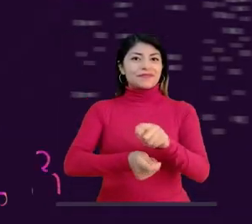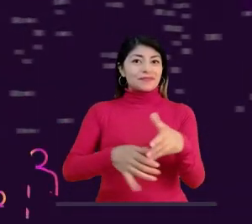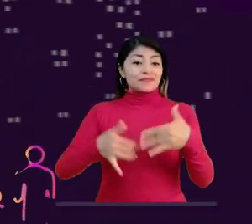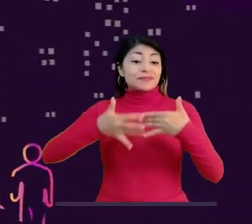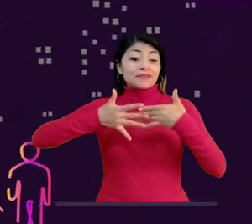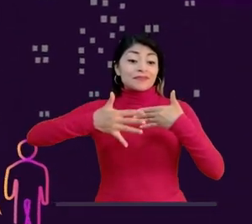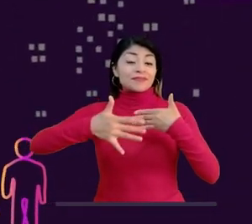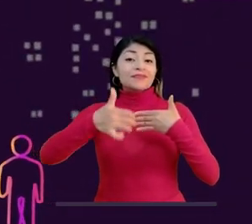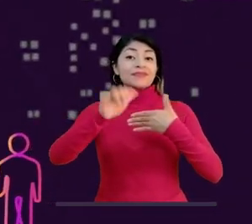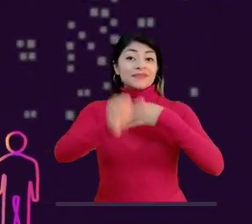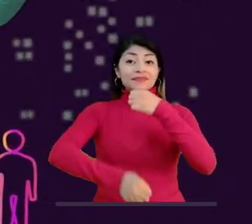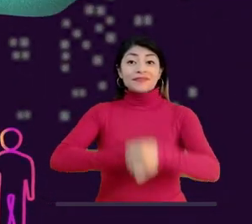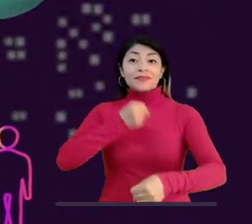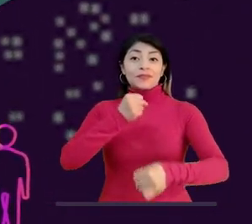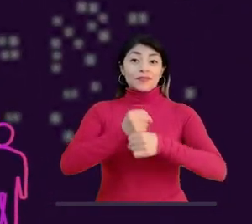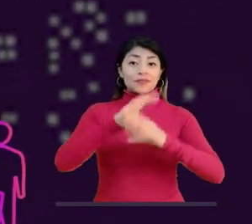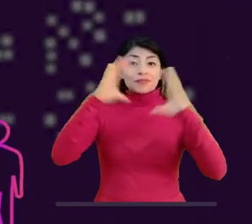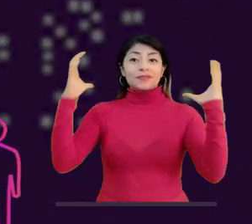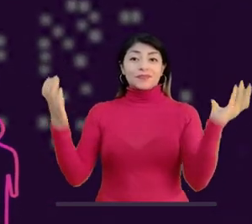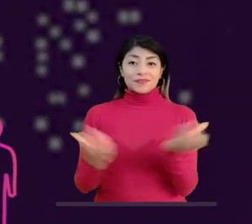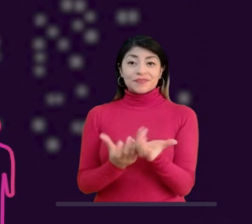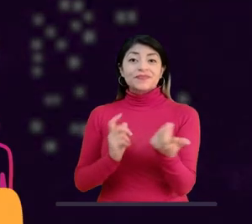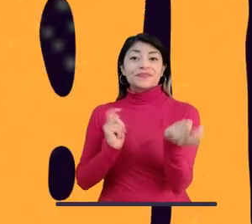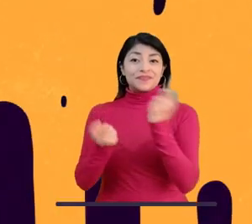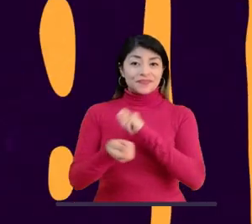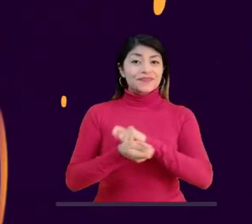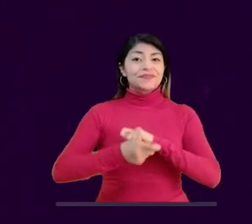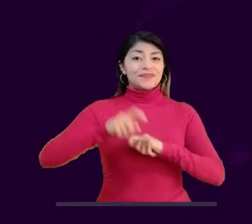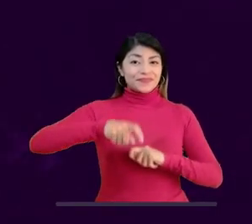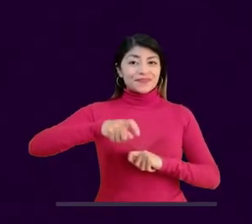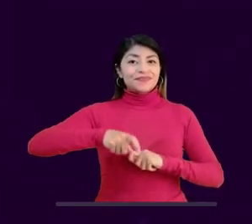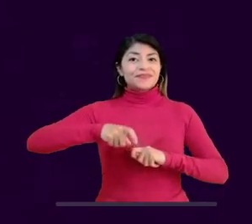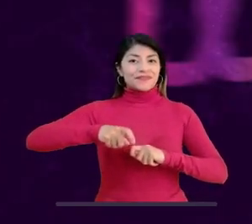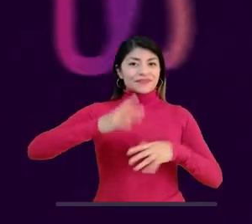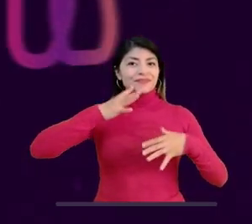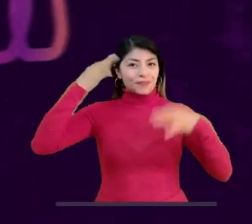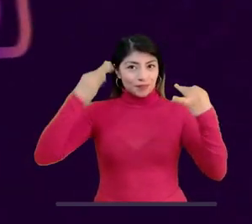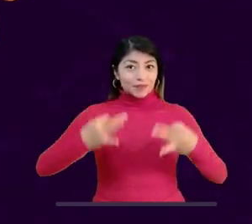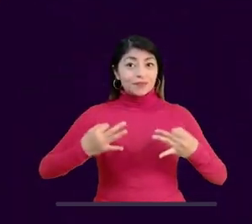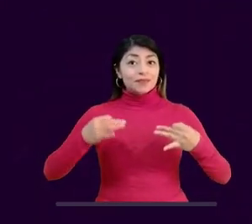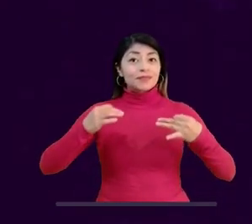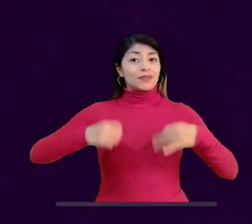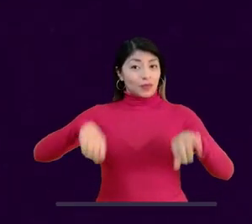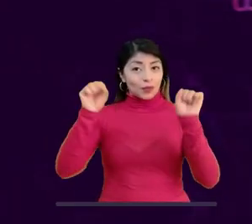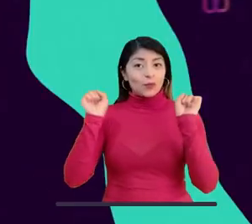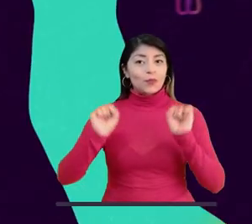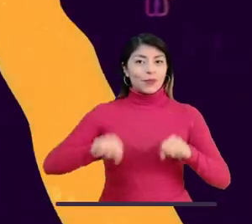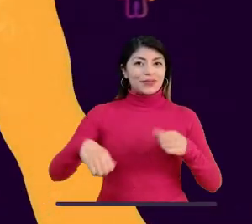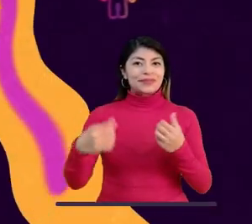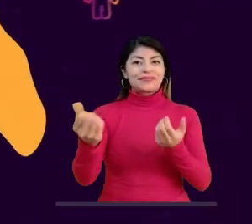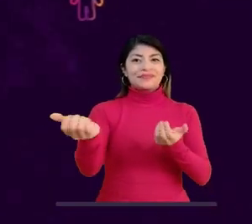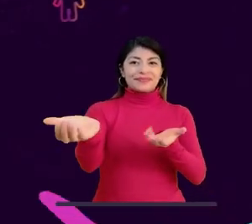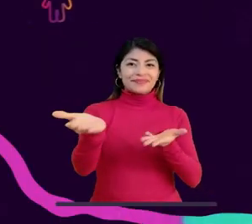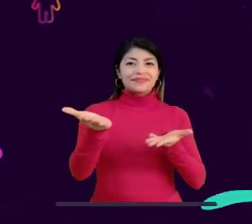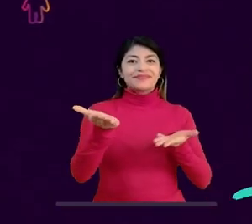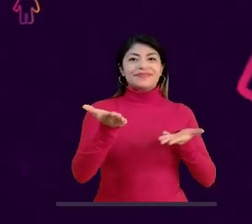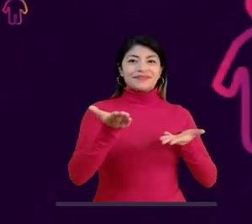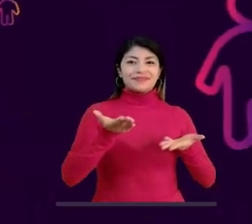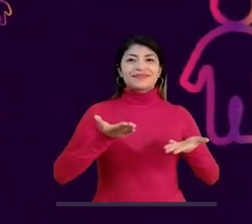Hola, ¿sabías 10 años para cambiar el mundo? Esto puede ser real,